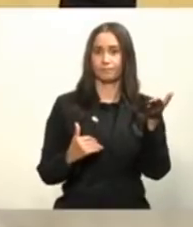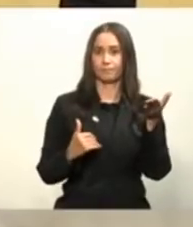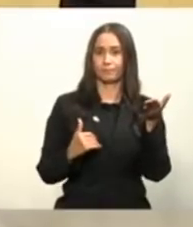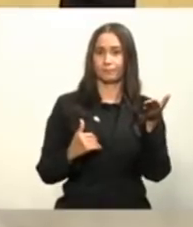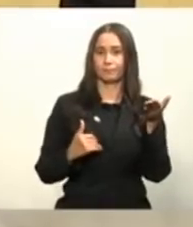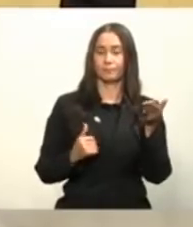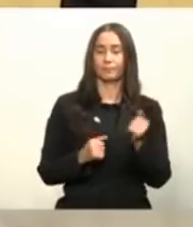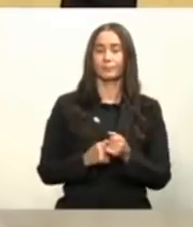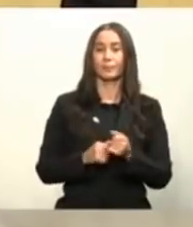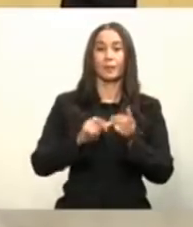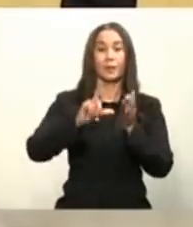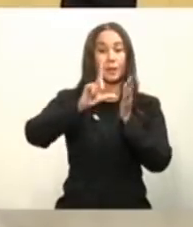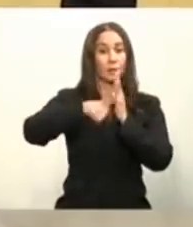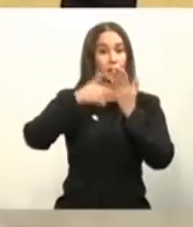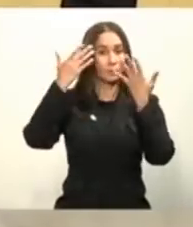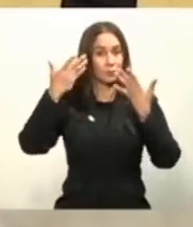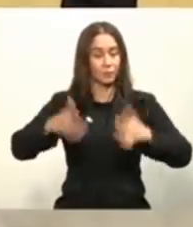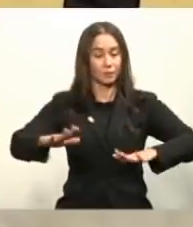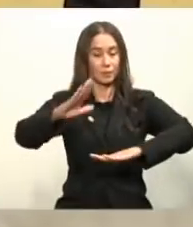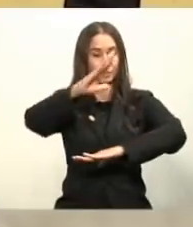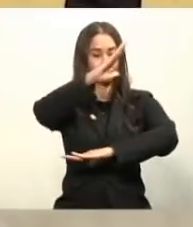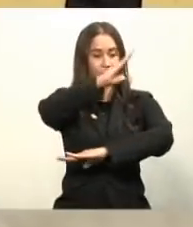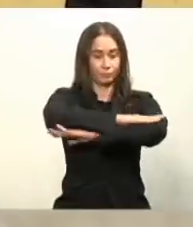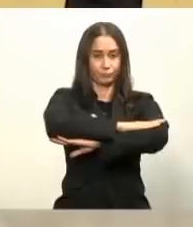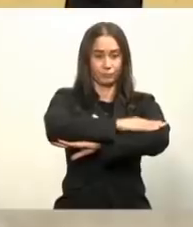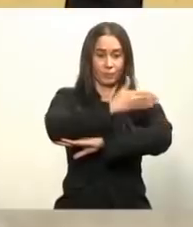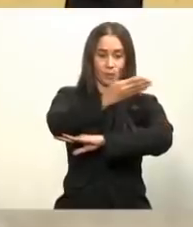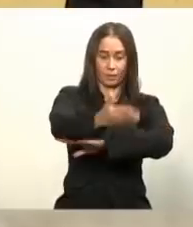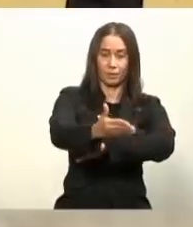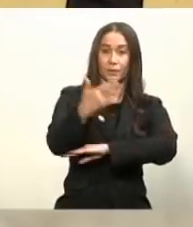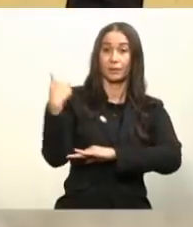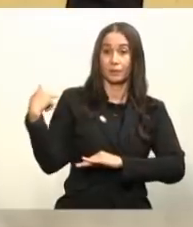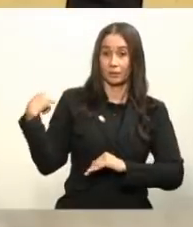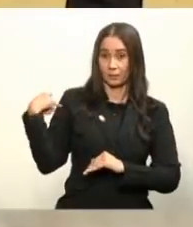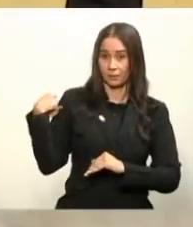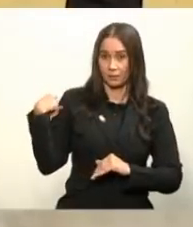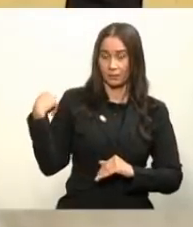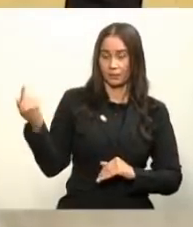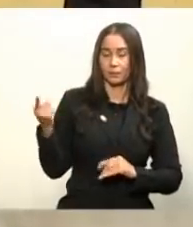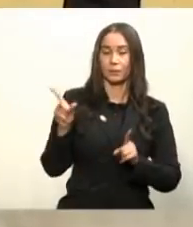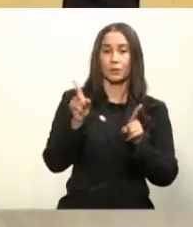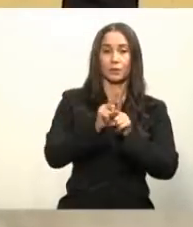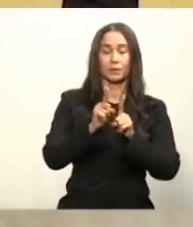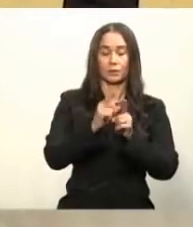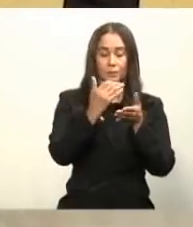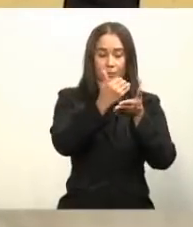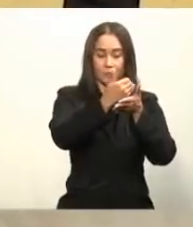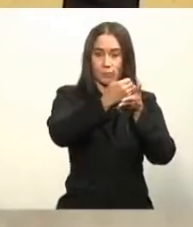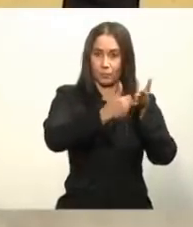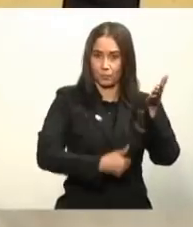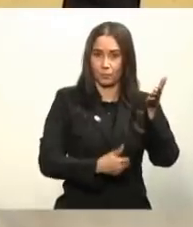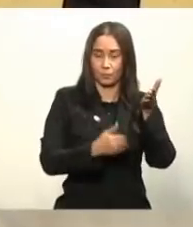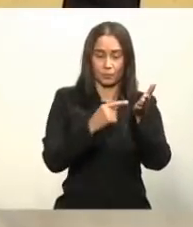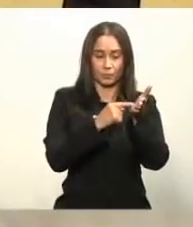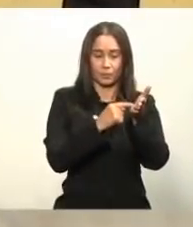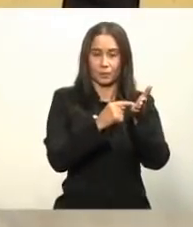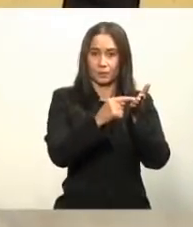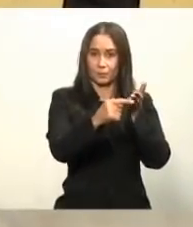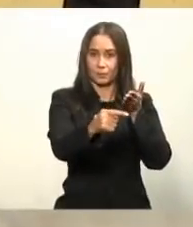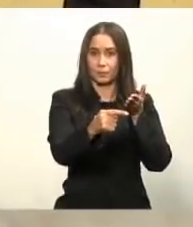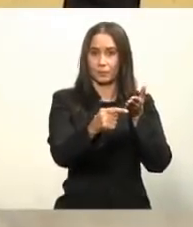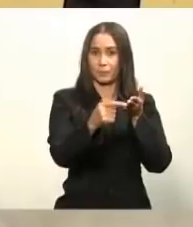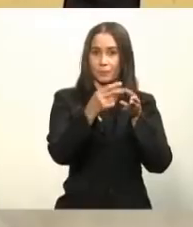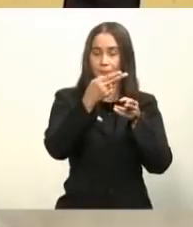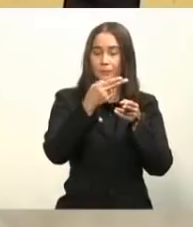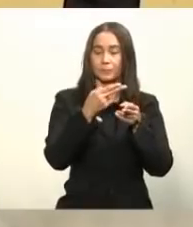pasa ya a lo que es la mesa de vacunación y también tendremos un espacio que es